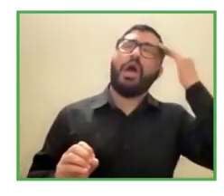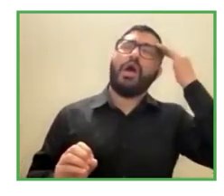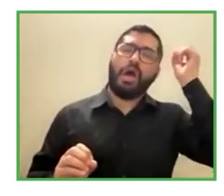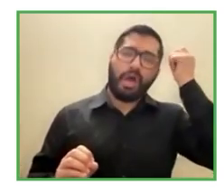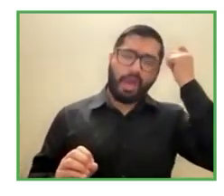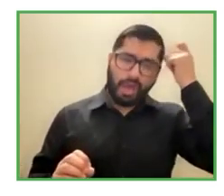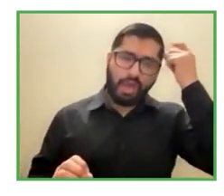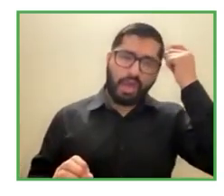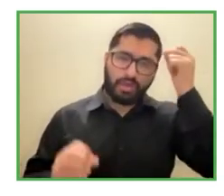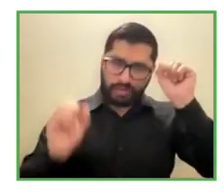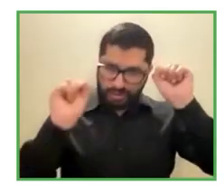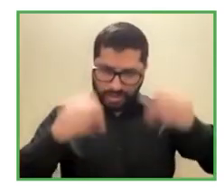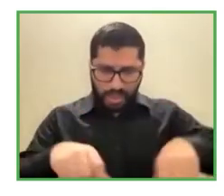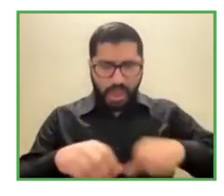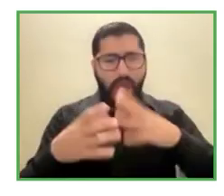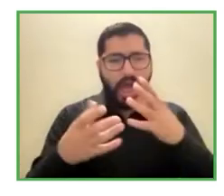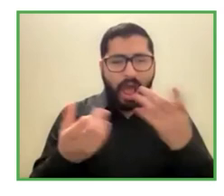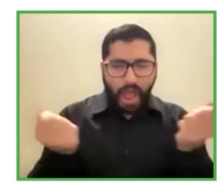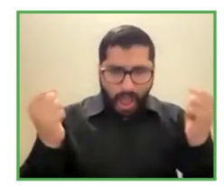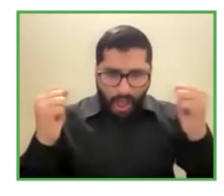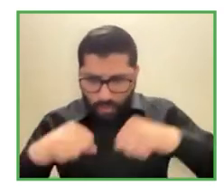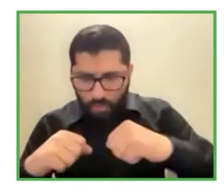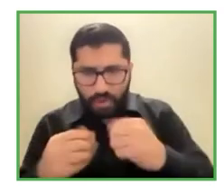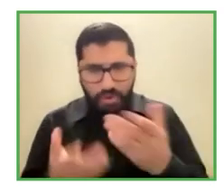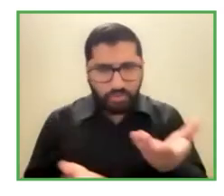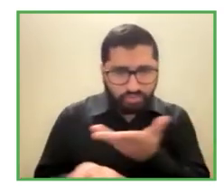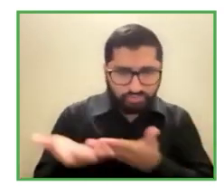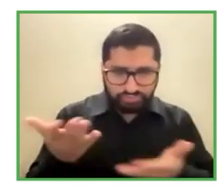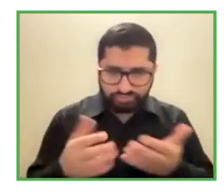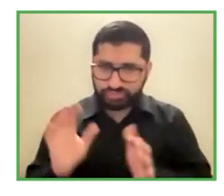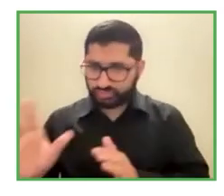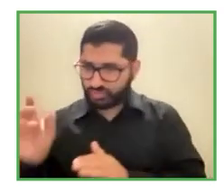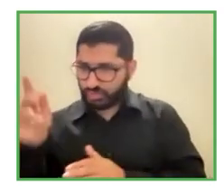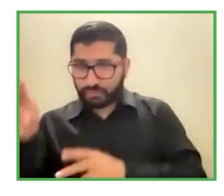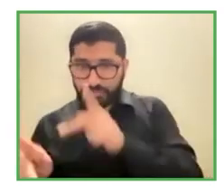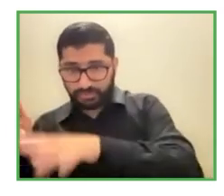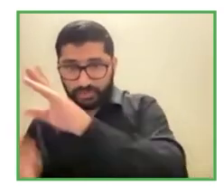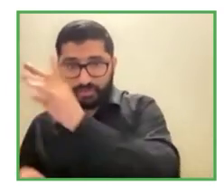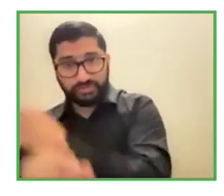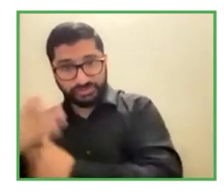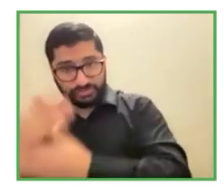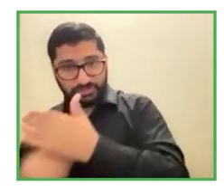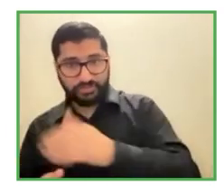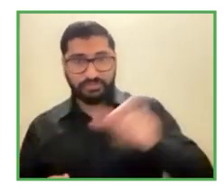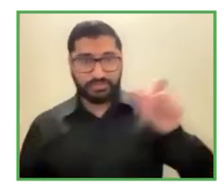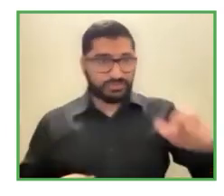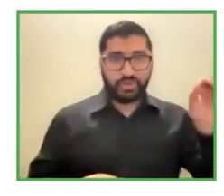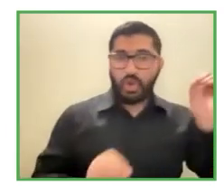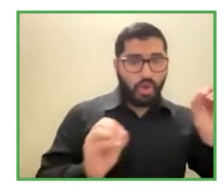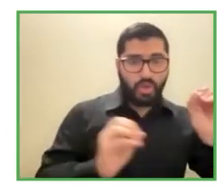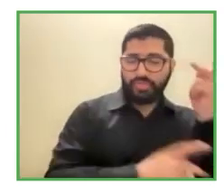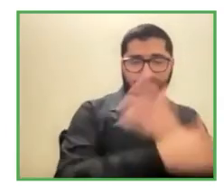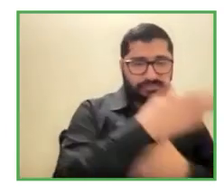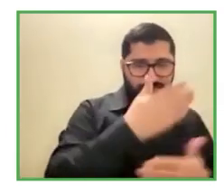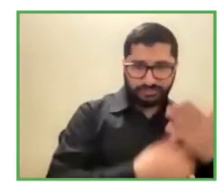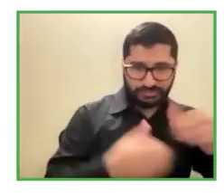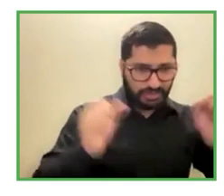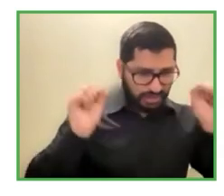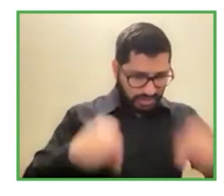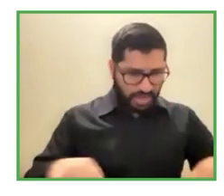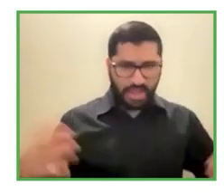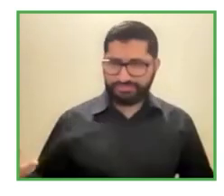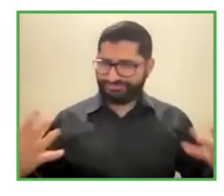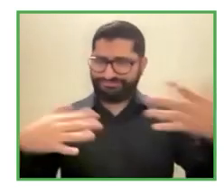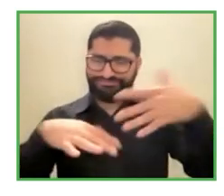con discapacidad trabajando junto con las personas sin discapacidad o sea yo creo que el MIRS es tremendamente